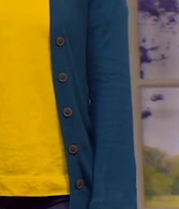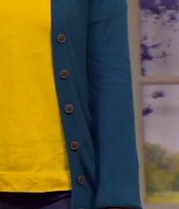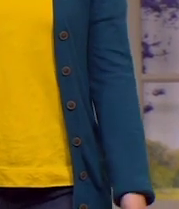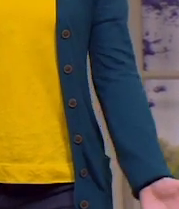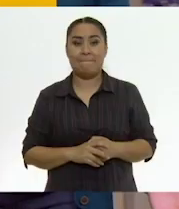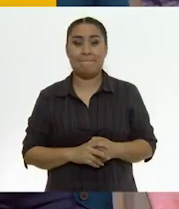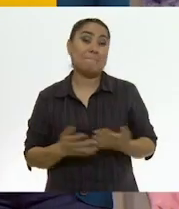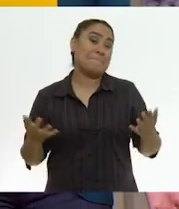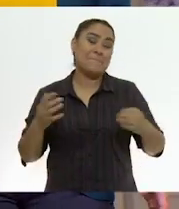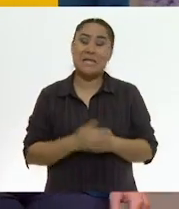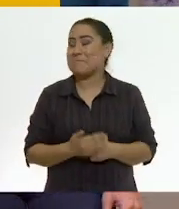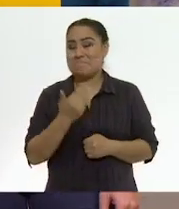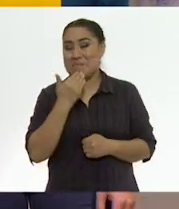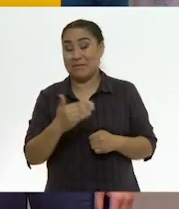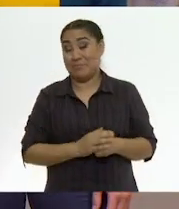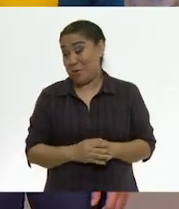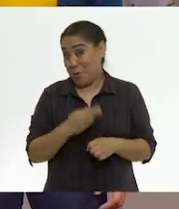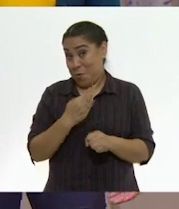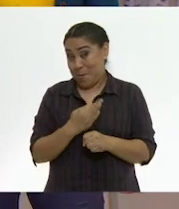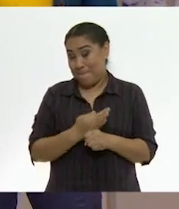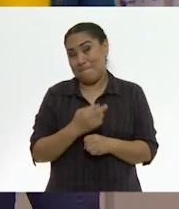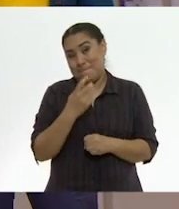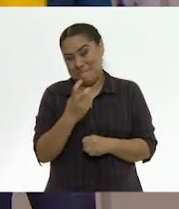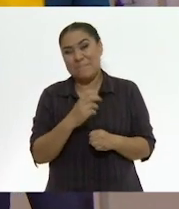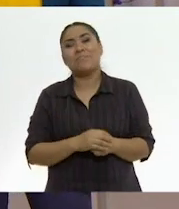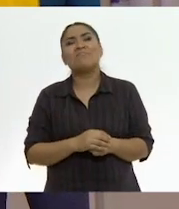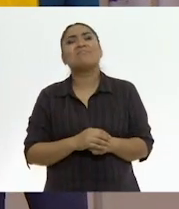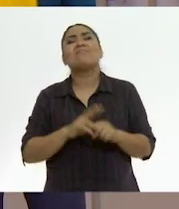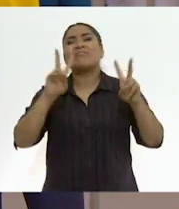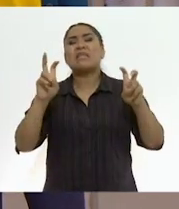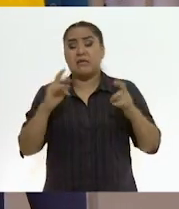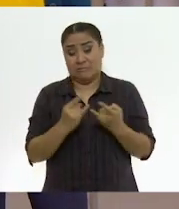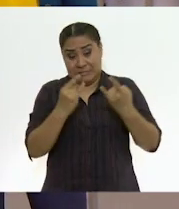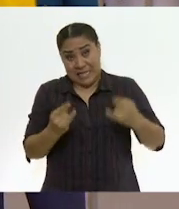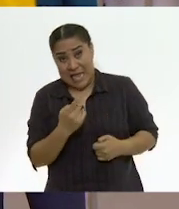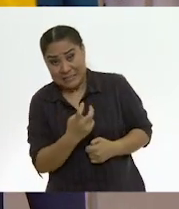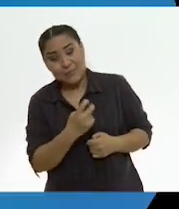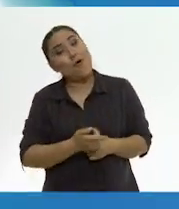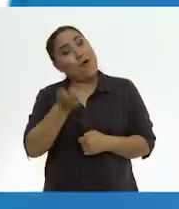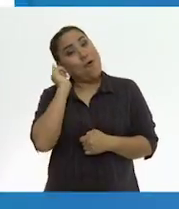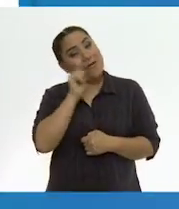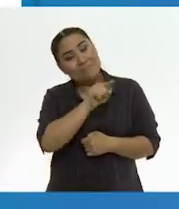Muy bien, esto fue Esta es mi historia. Esperamos que te haya gustado.